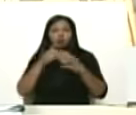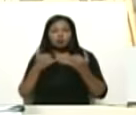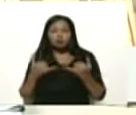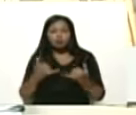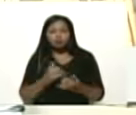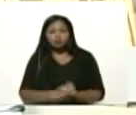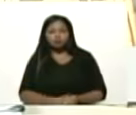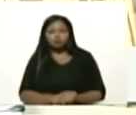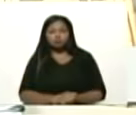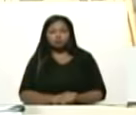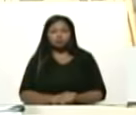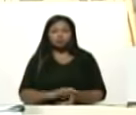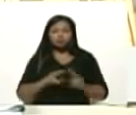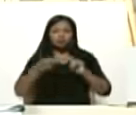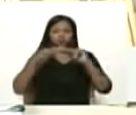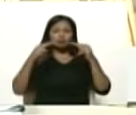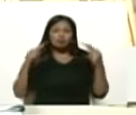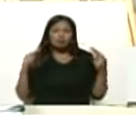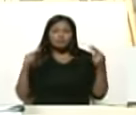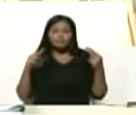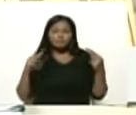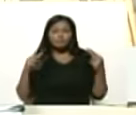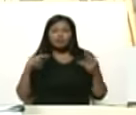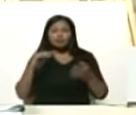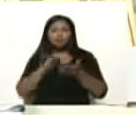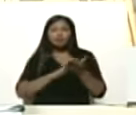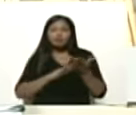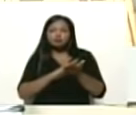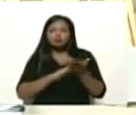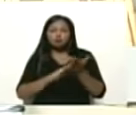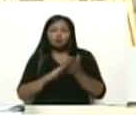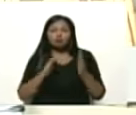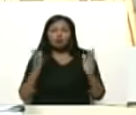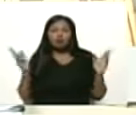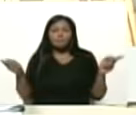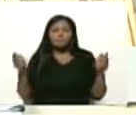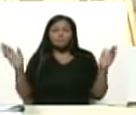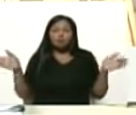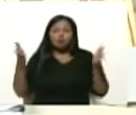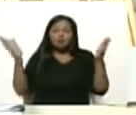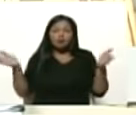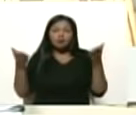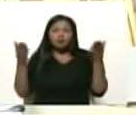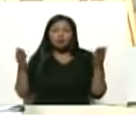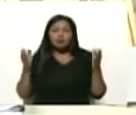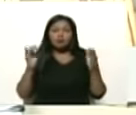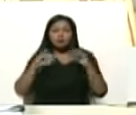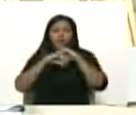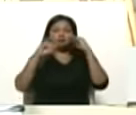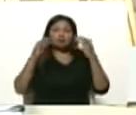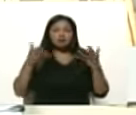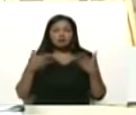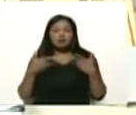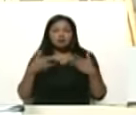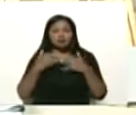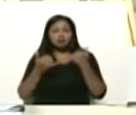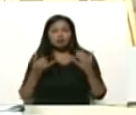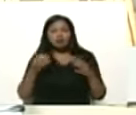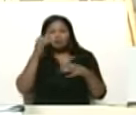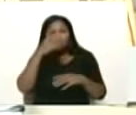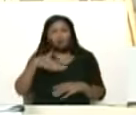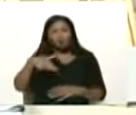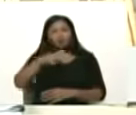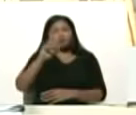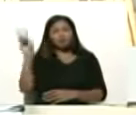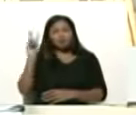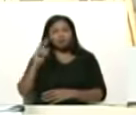de la paz de la recuperación de la prosperidad y de la felicidad del pueblo de